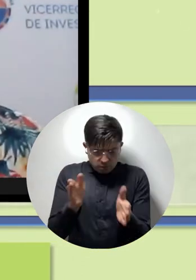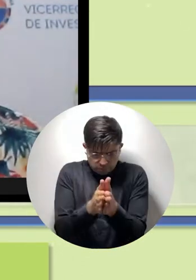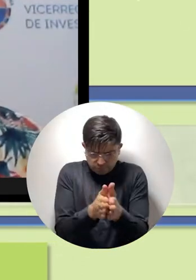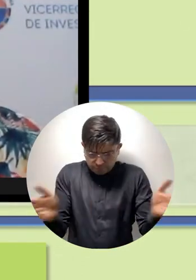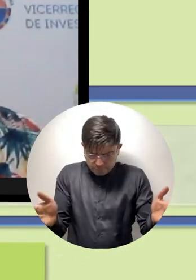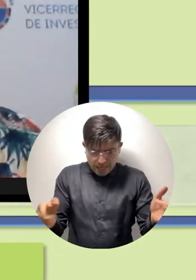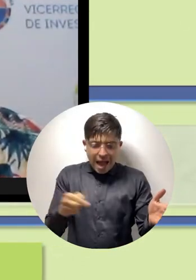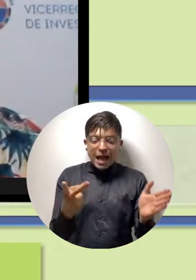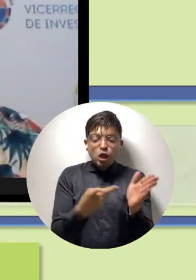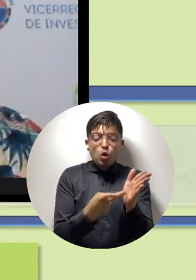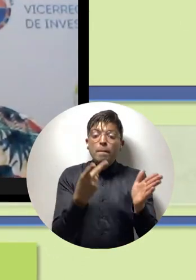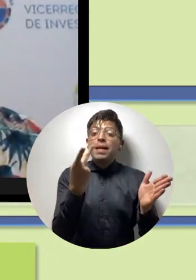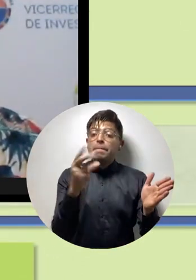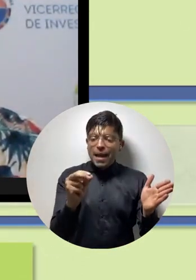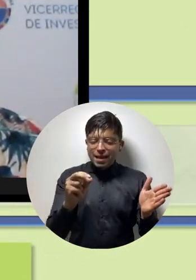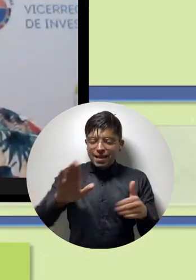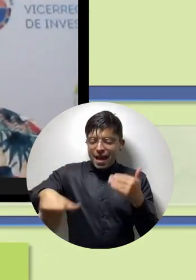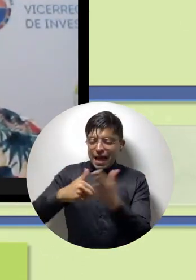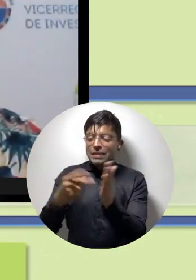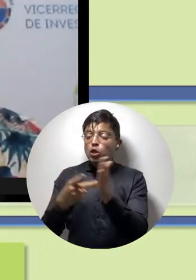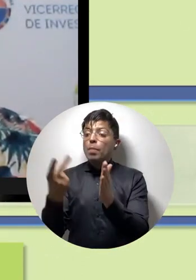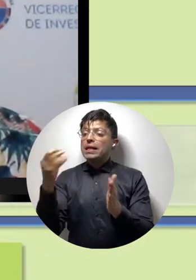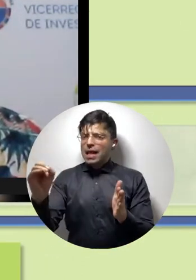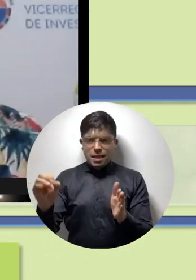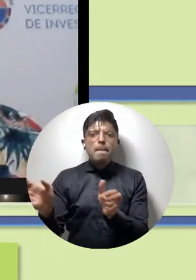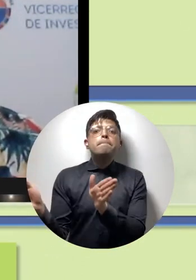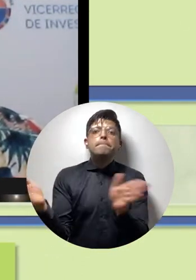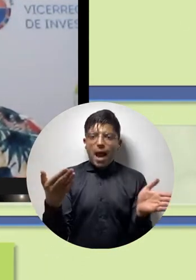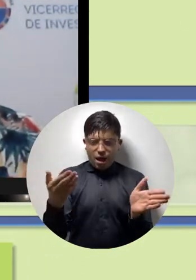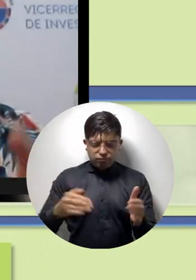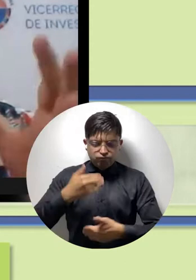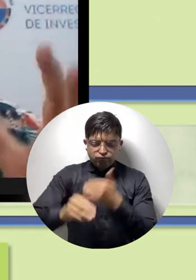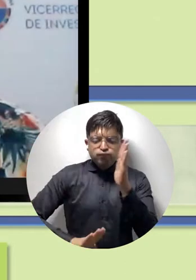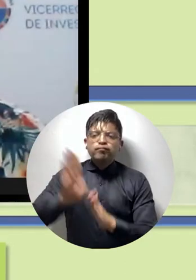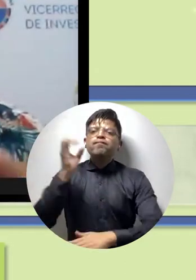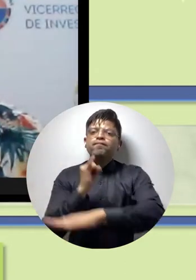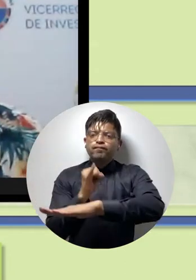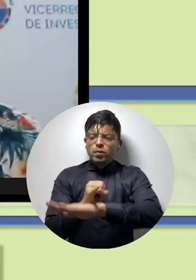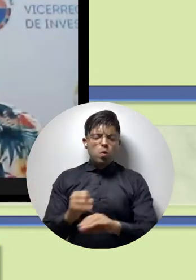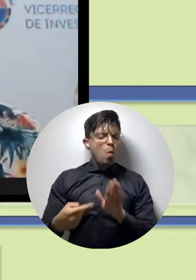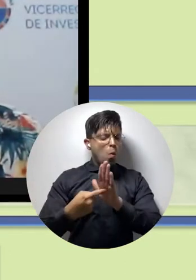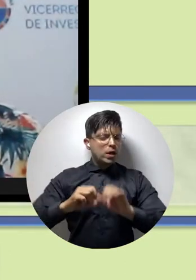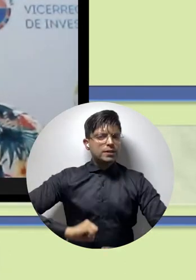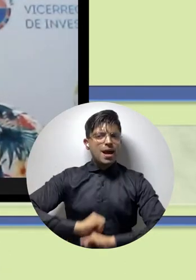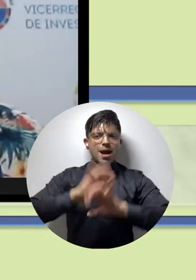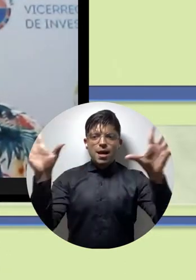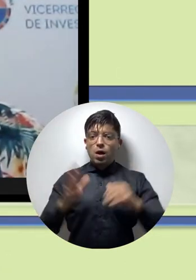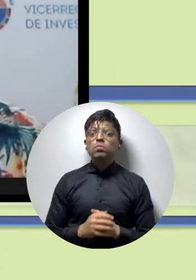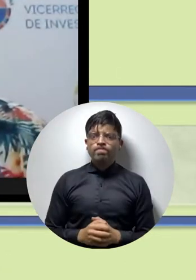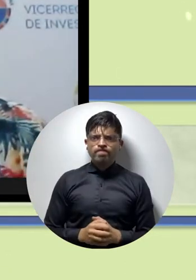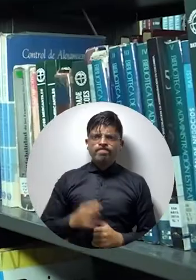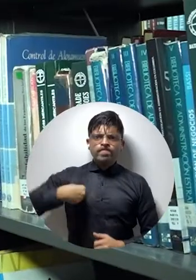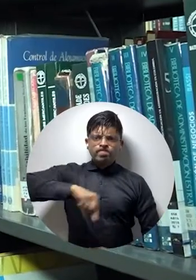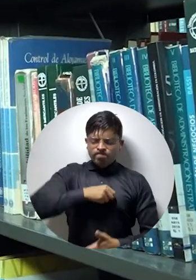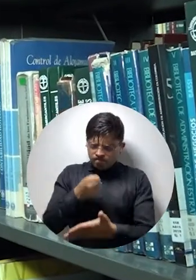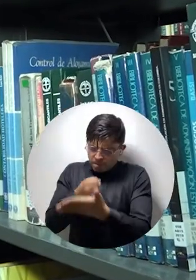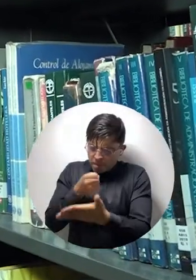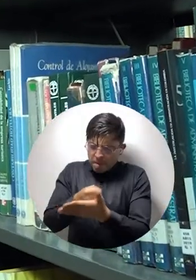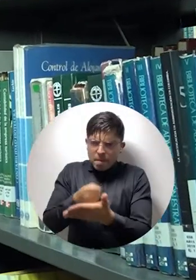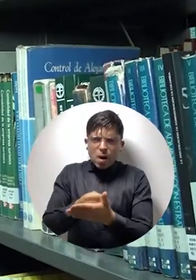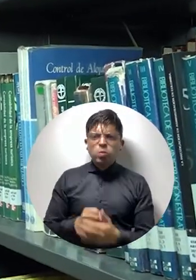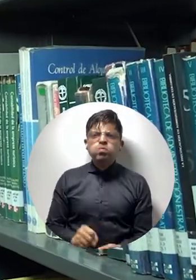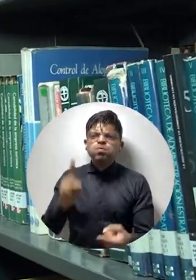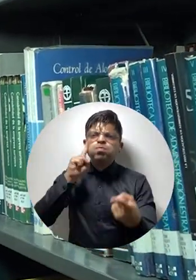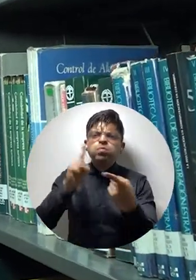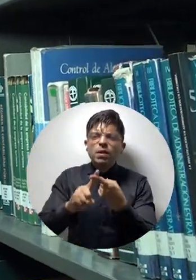dentro de su Plan de Desarrollo Institucional 2020-2030 de manera explícita, en el que estamos de manera constante, como